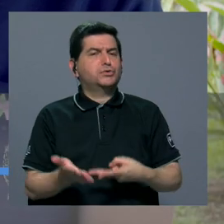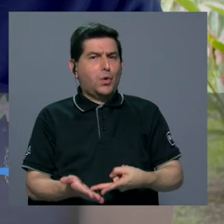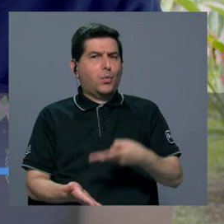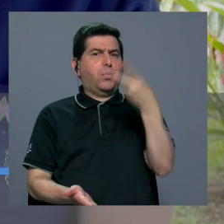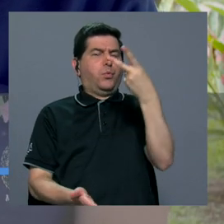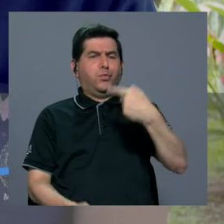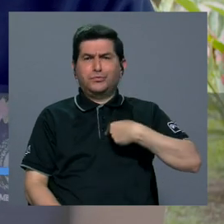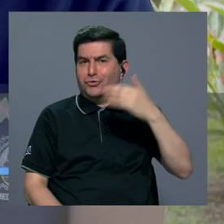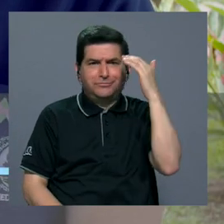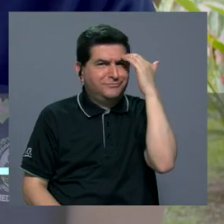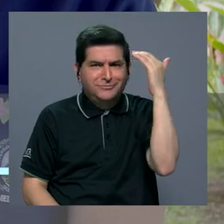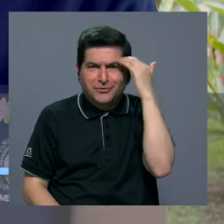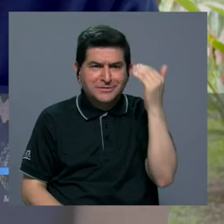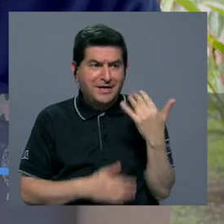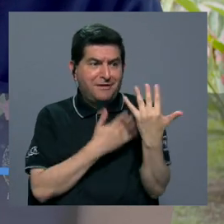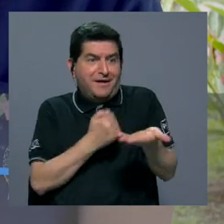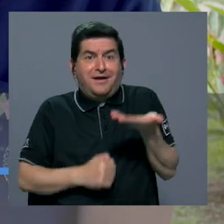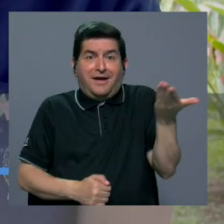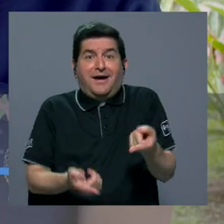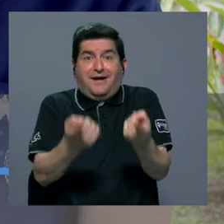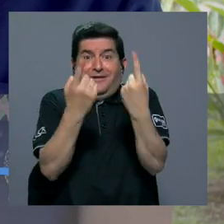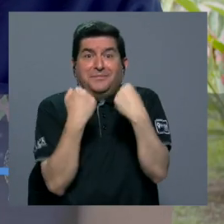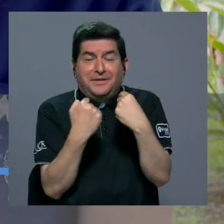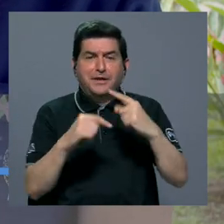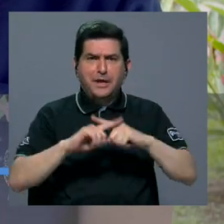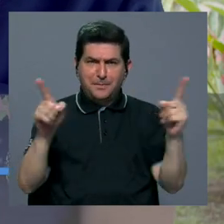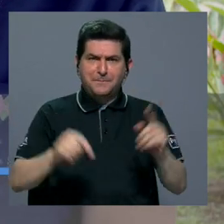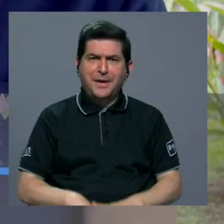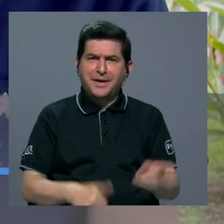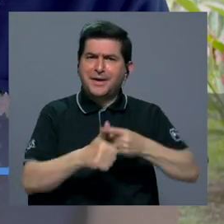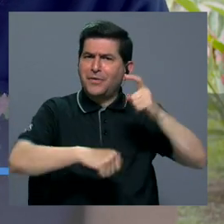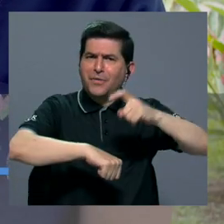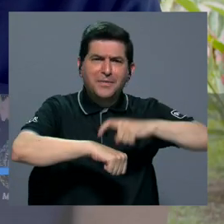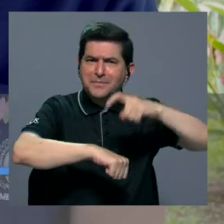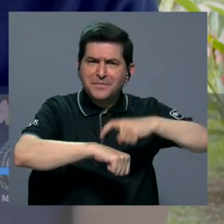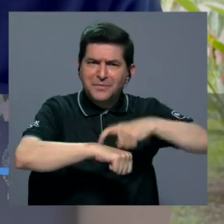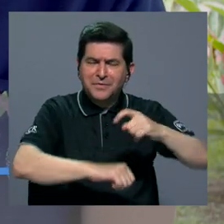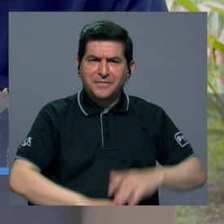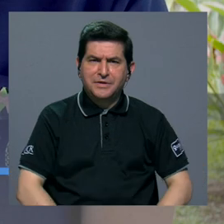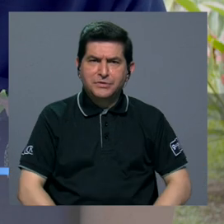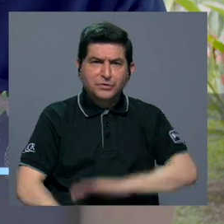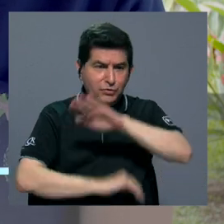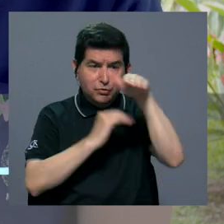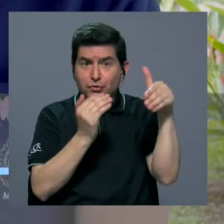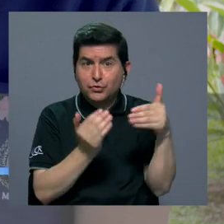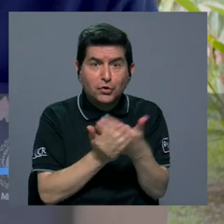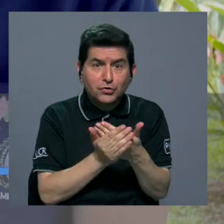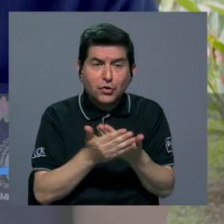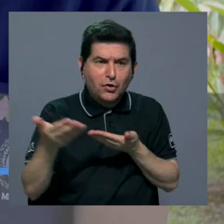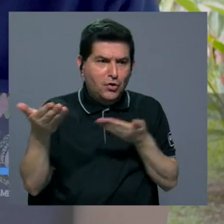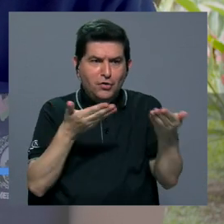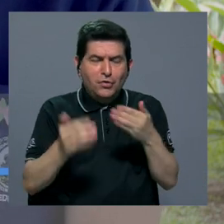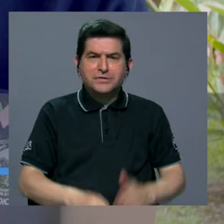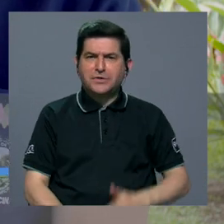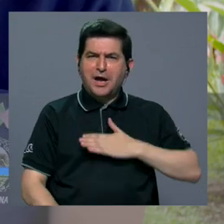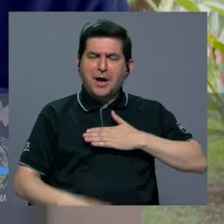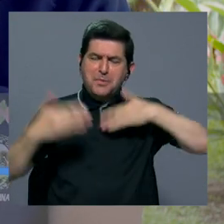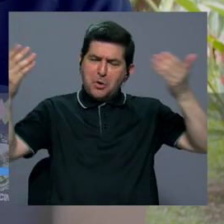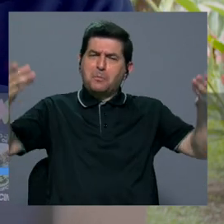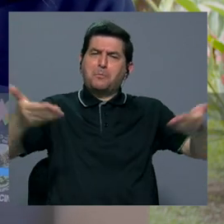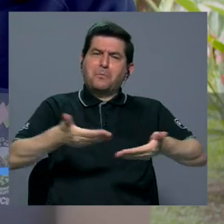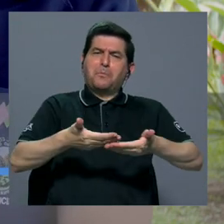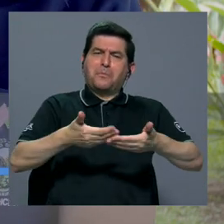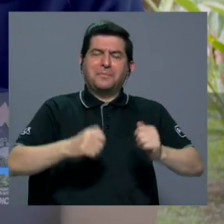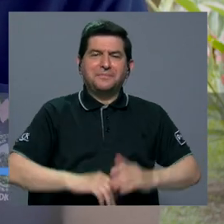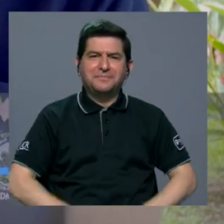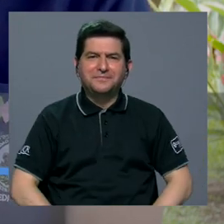enriquecedora. Yo no sabía qué esperar cuando venía para acá, pero desde el primer momento todo el servicio me recibió con los